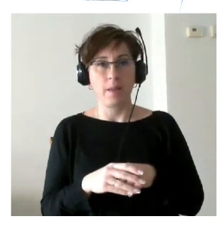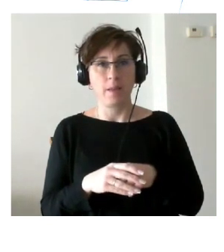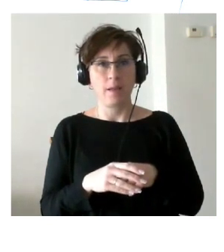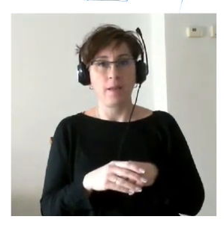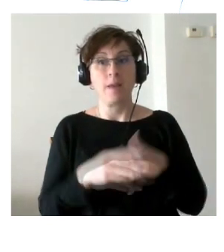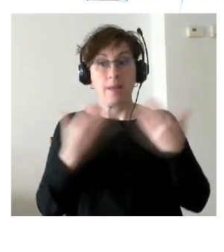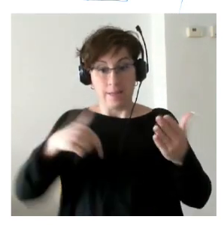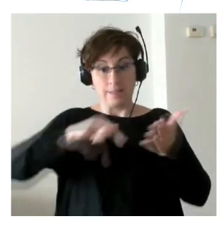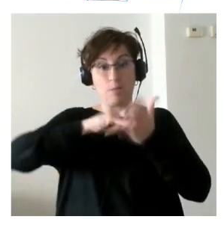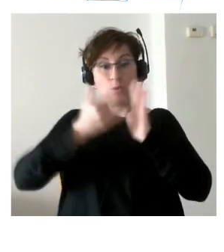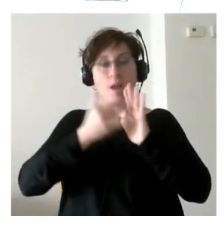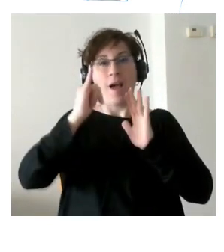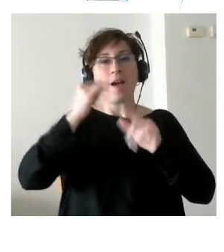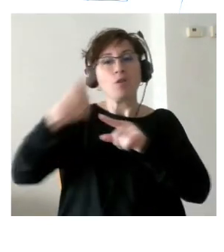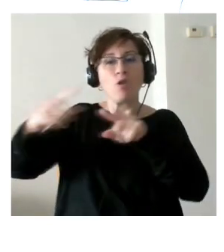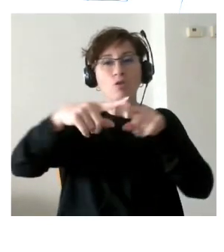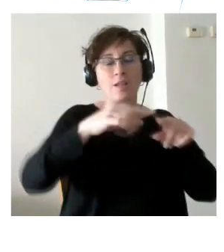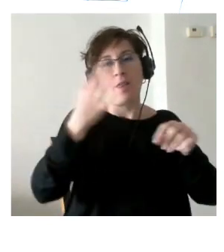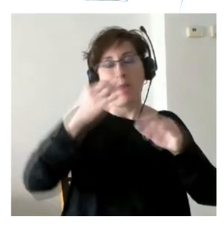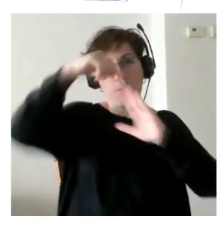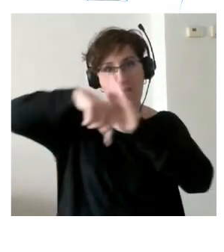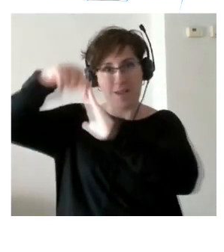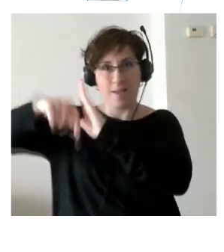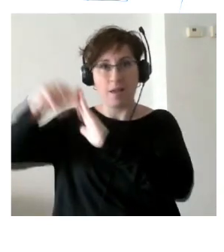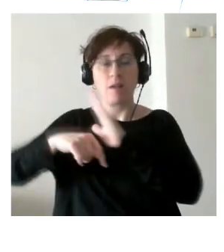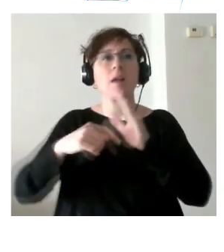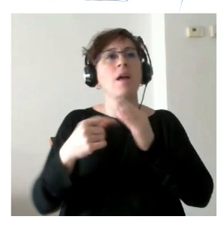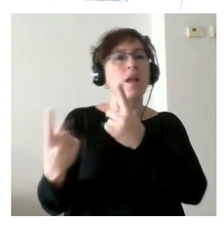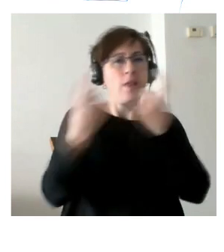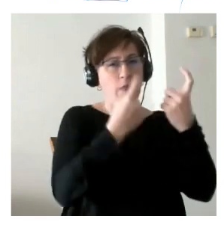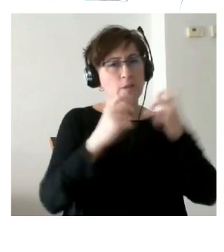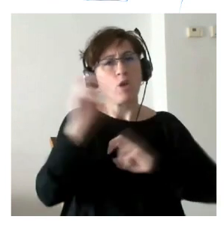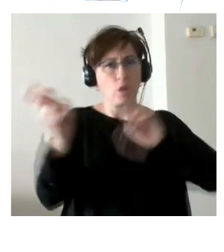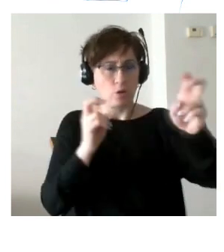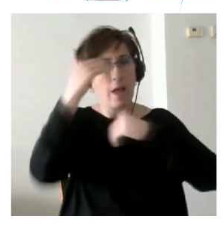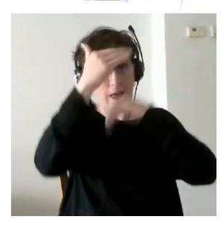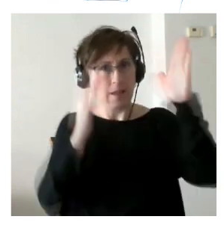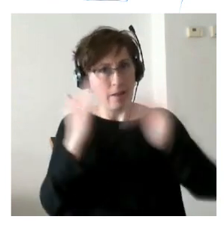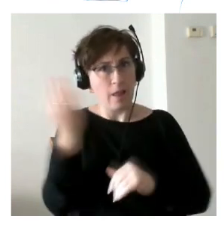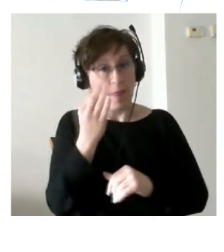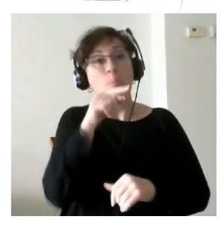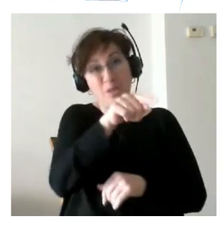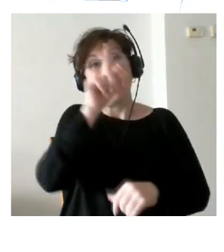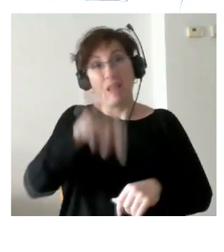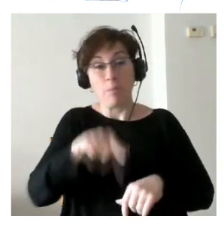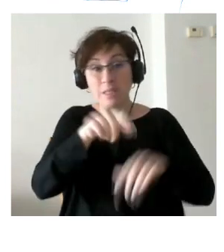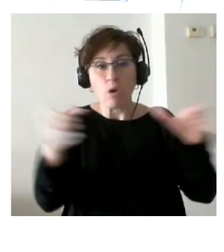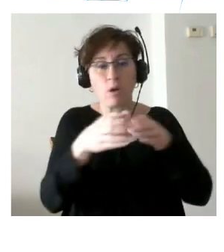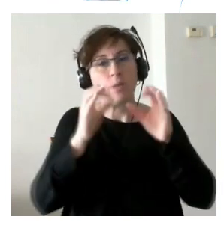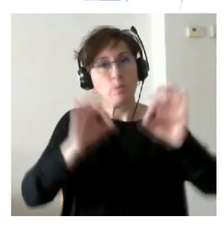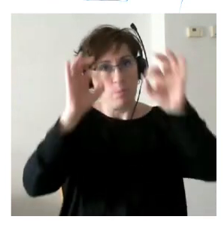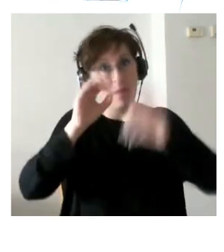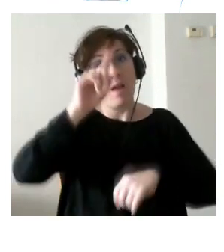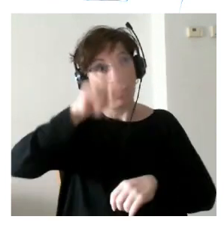cosas que hay que desarrollar hay otras necesidades que hay que atender pero esta también y este colectivo especialmente es decir que si